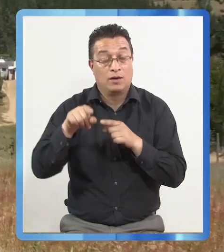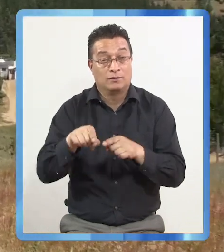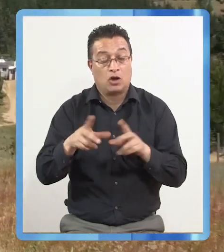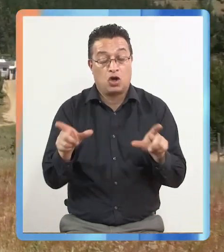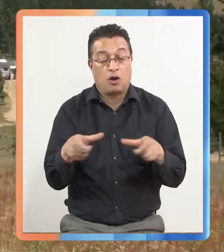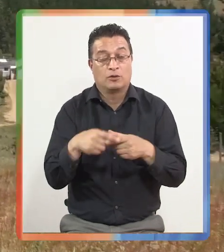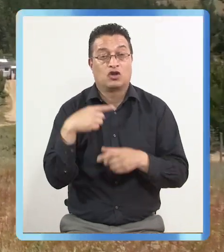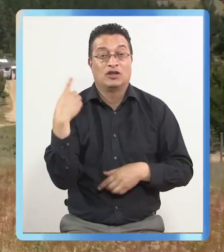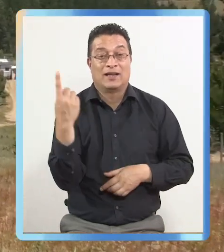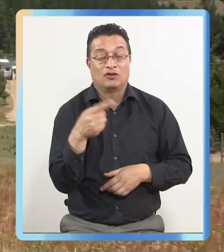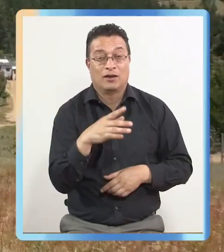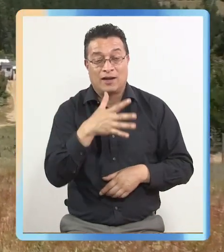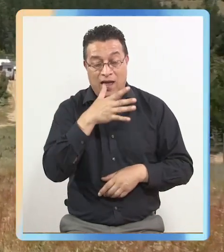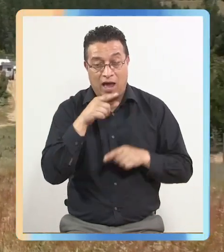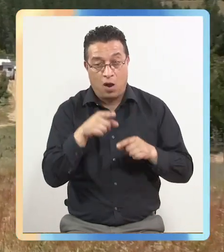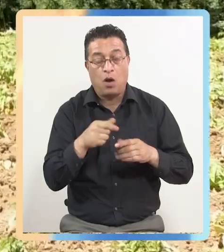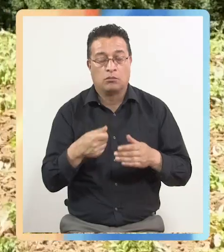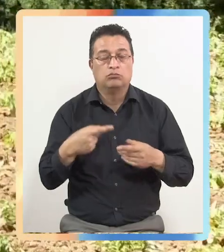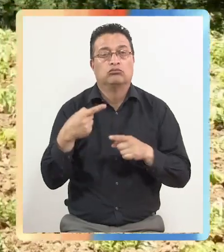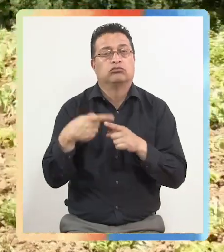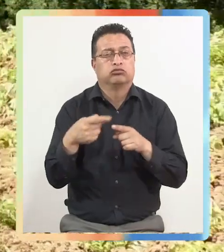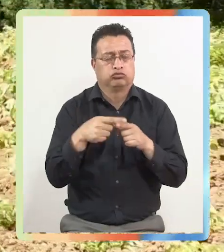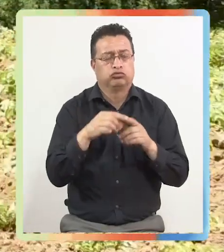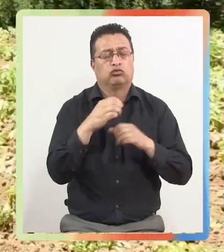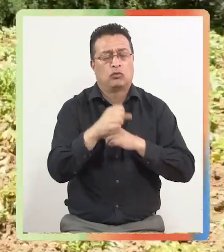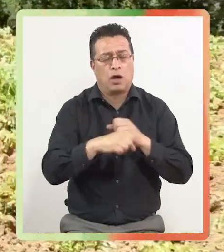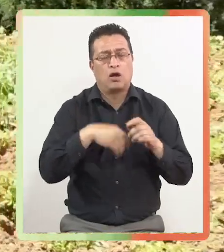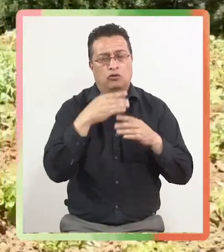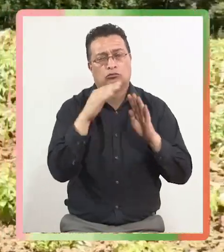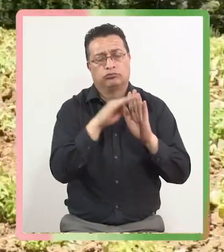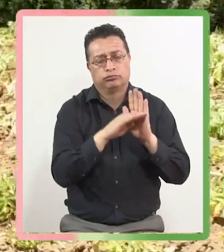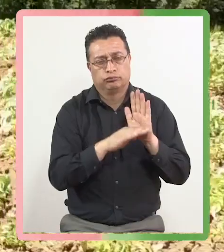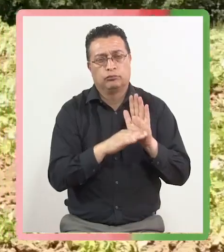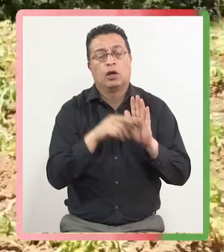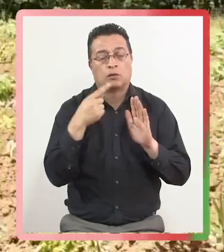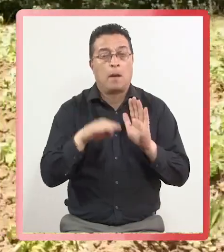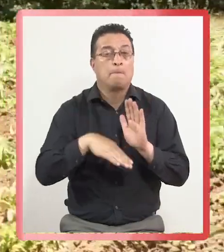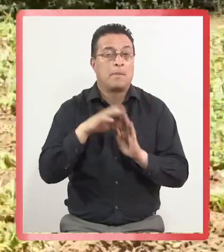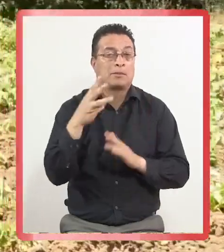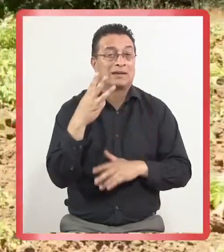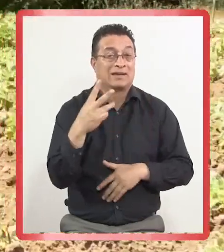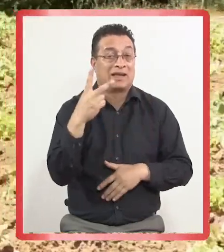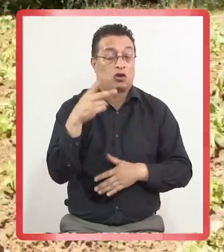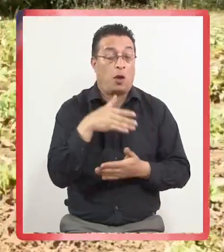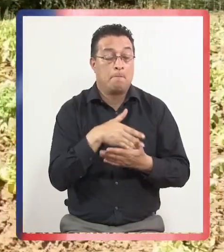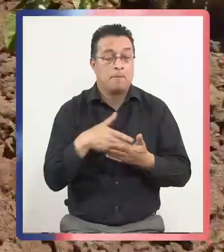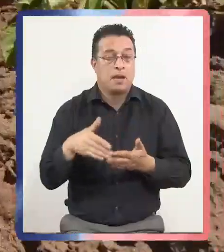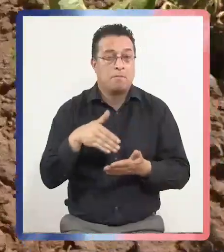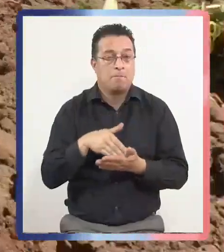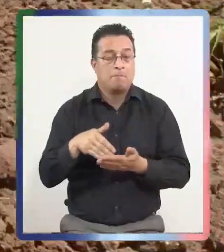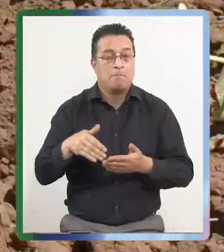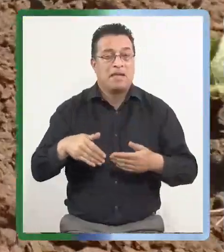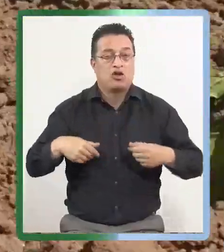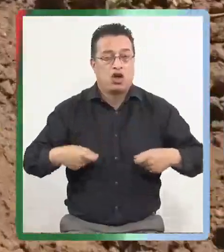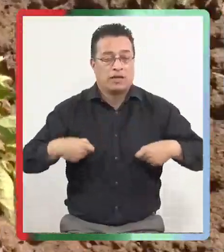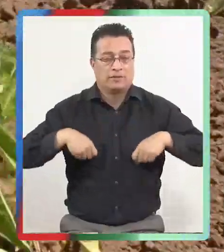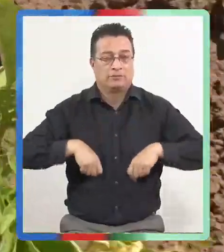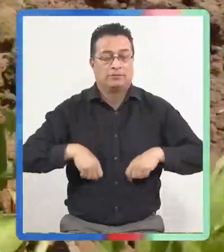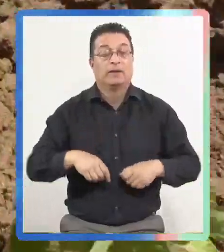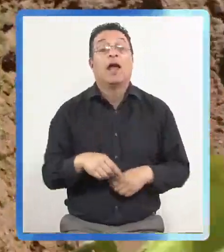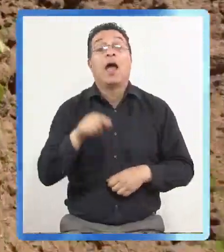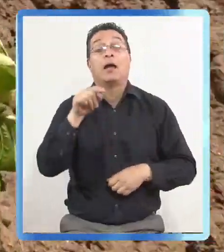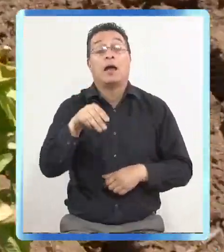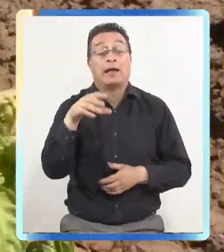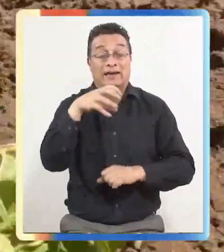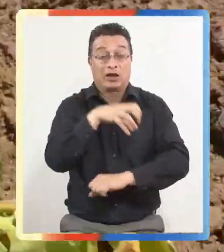recursos de la Comisión Nacional de Riego se han incrementado en varias ocasiones. Actualmente se tiene más de 32 mil millones de pesos. Hoy día en la